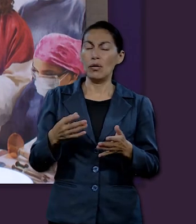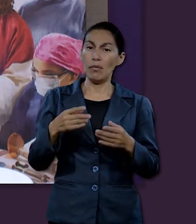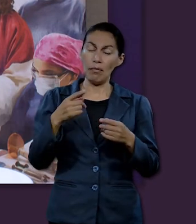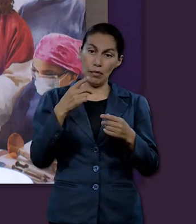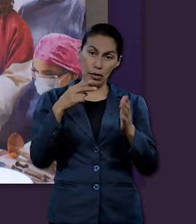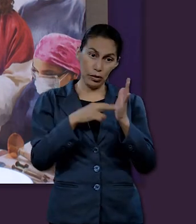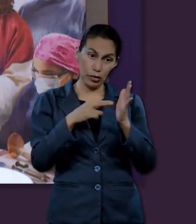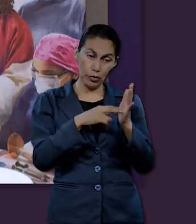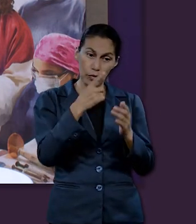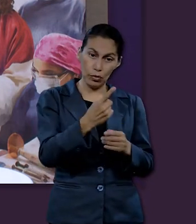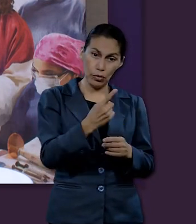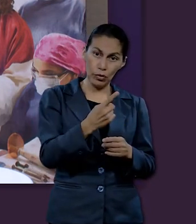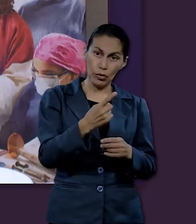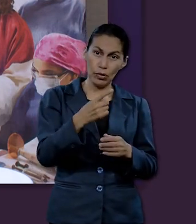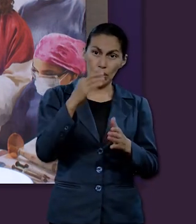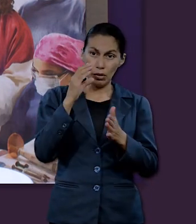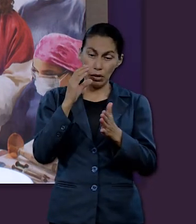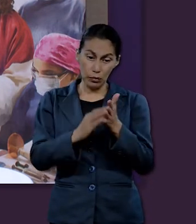tenemos que ver a Cristo.